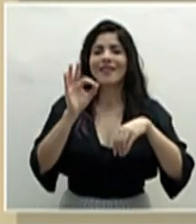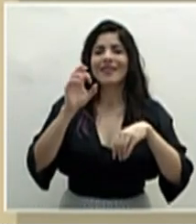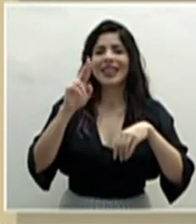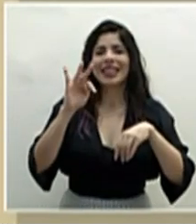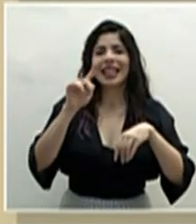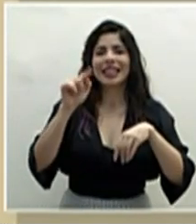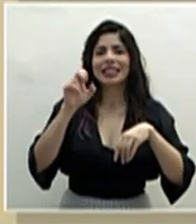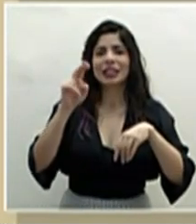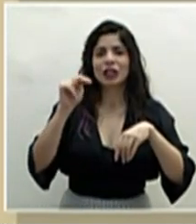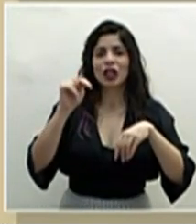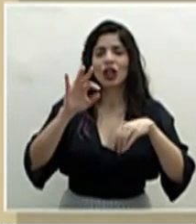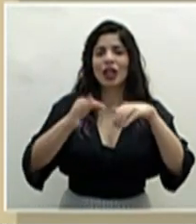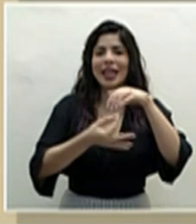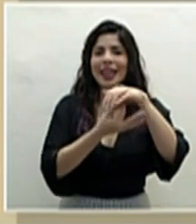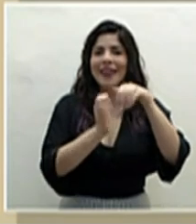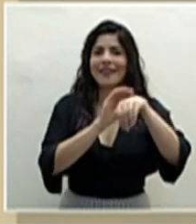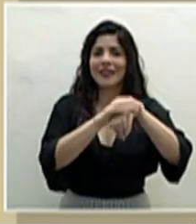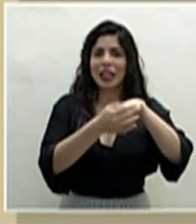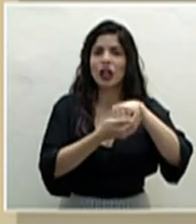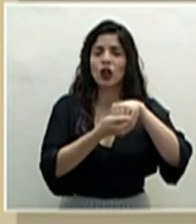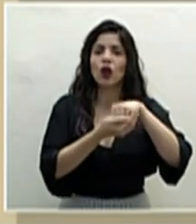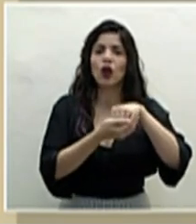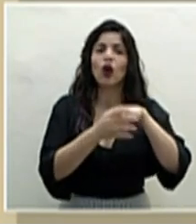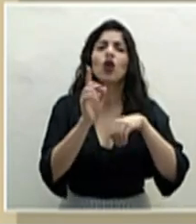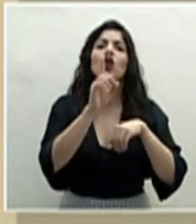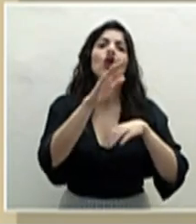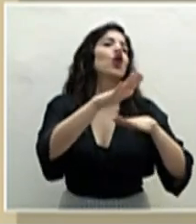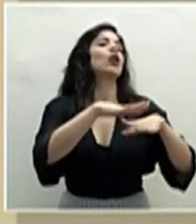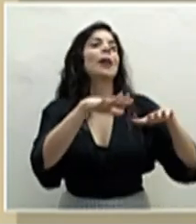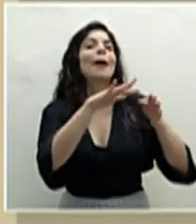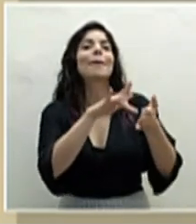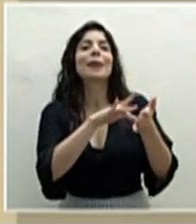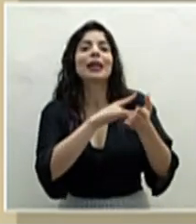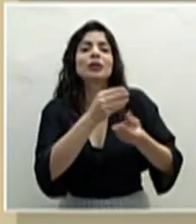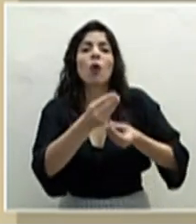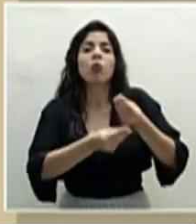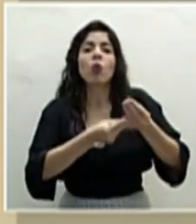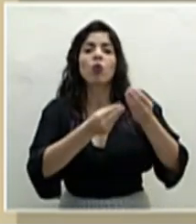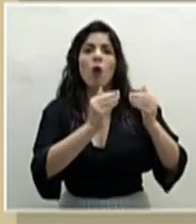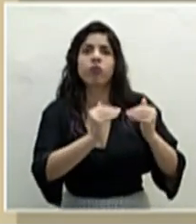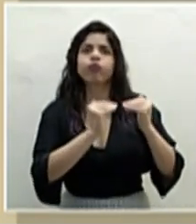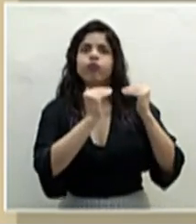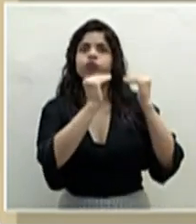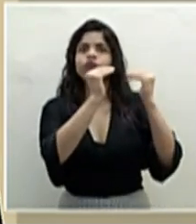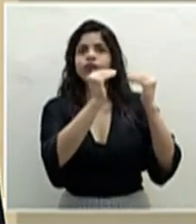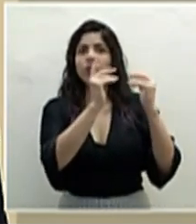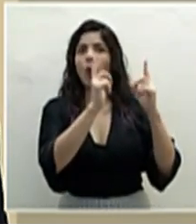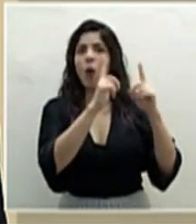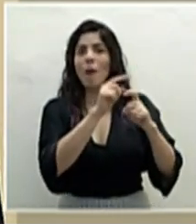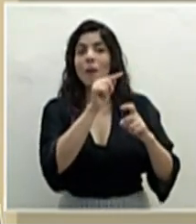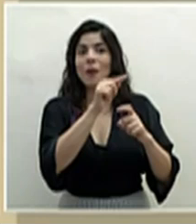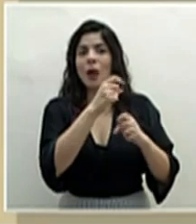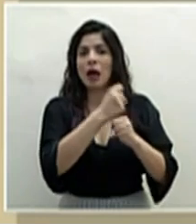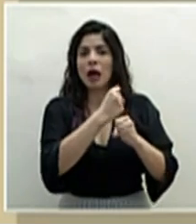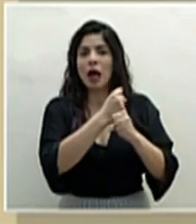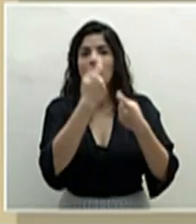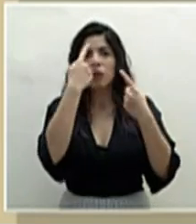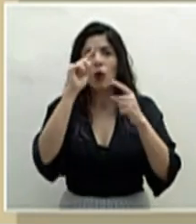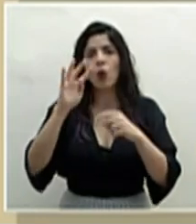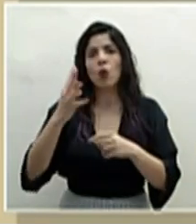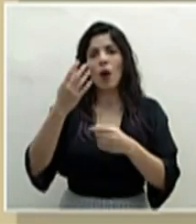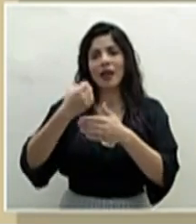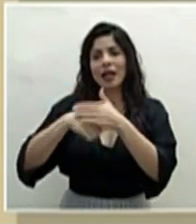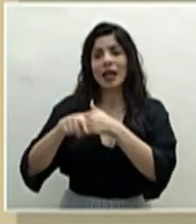in vitro en nuestra unidad de medicina reproductiva de alta complejidad, en conjunto con el Hospital